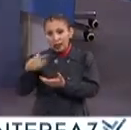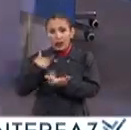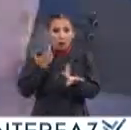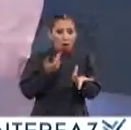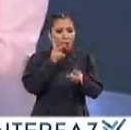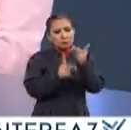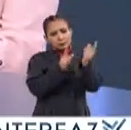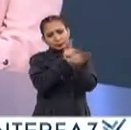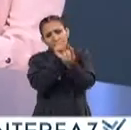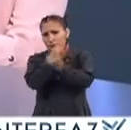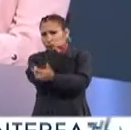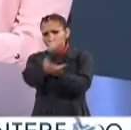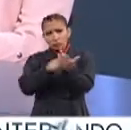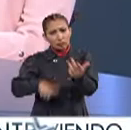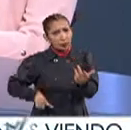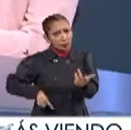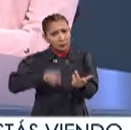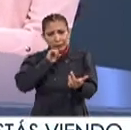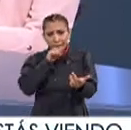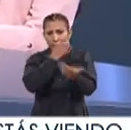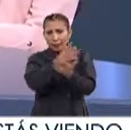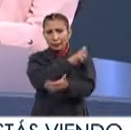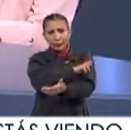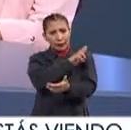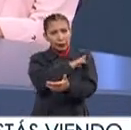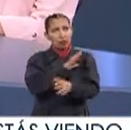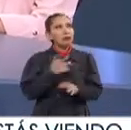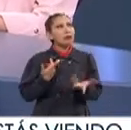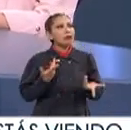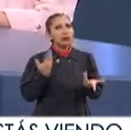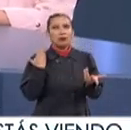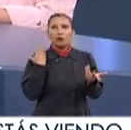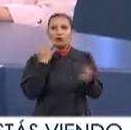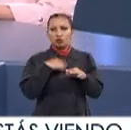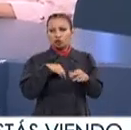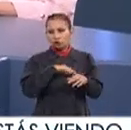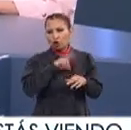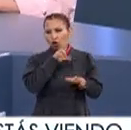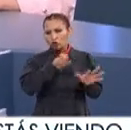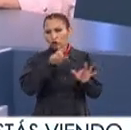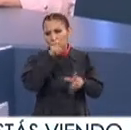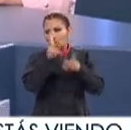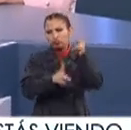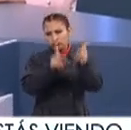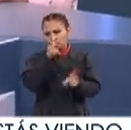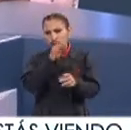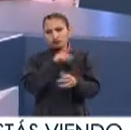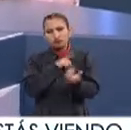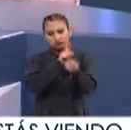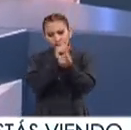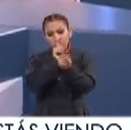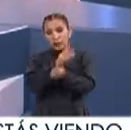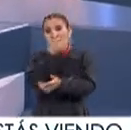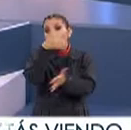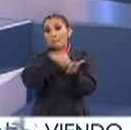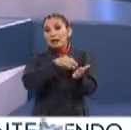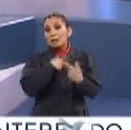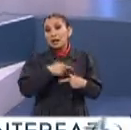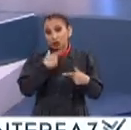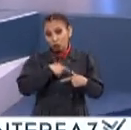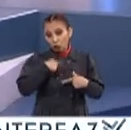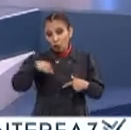diversas instancias públicas y privadas Dimos más de 800 pláticas impactando a más de 5000